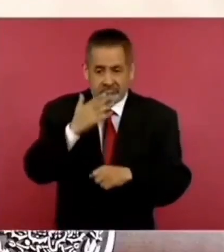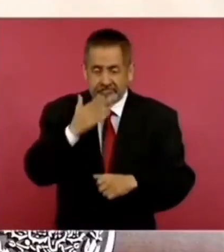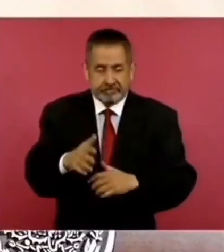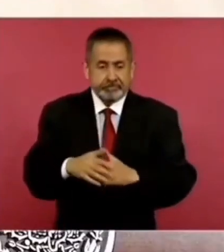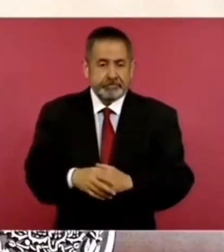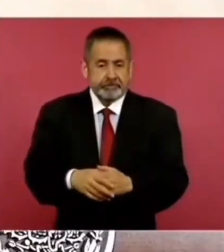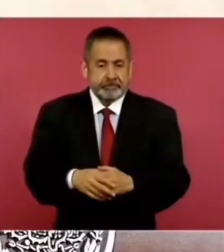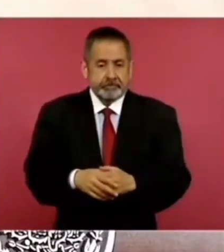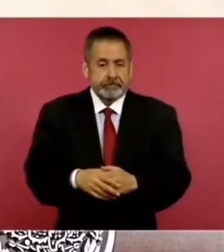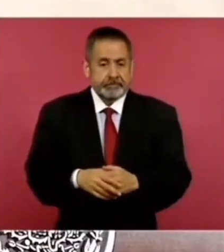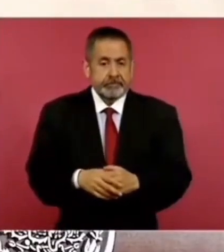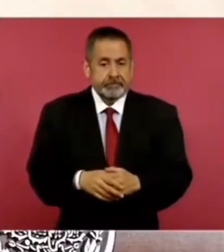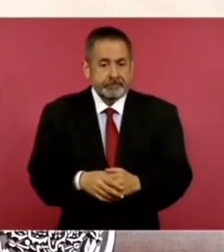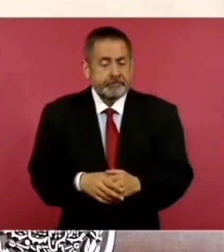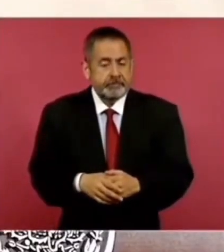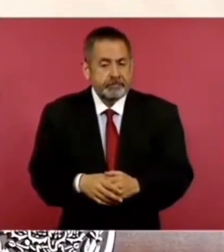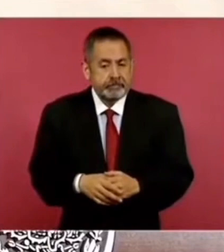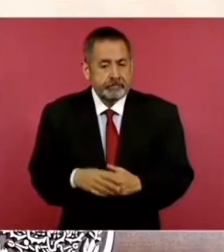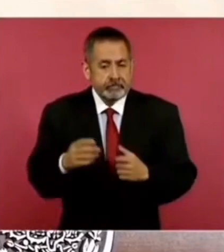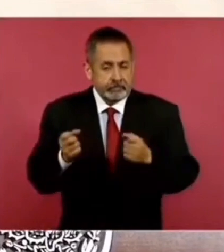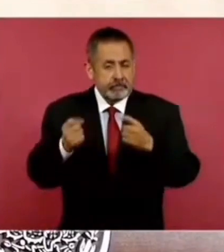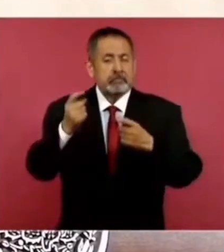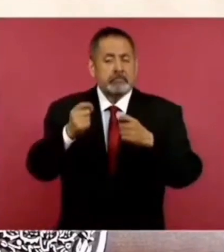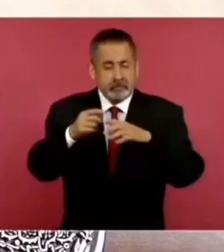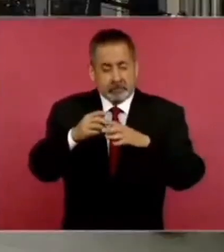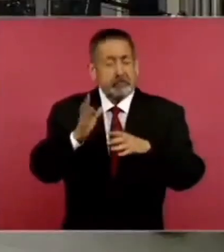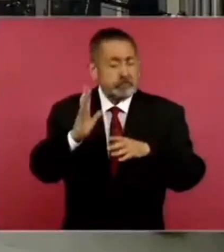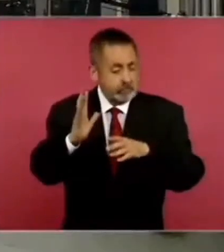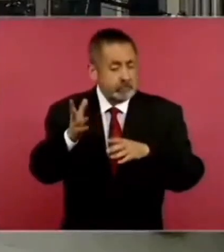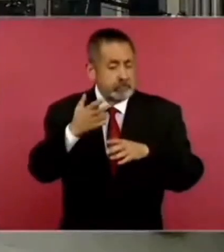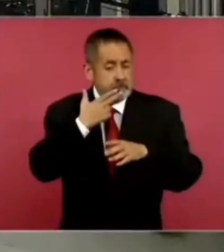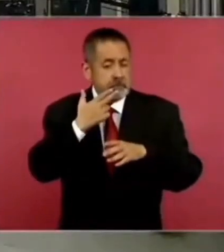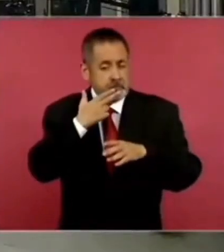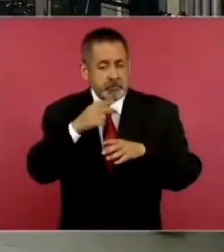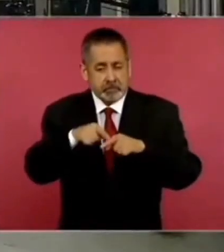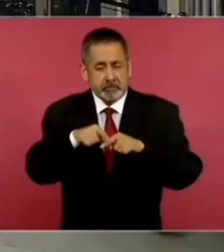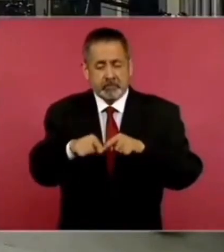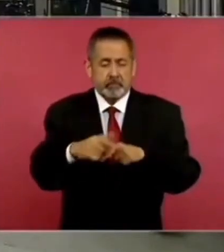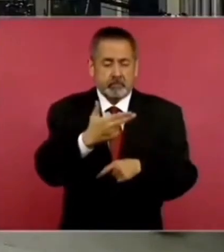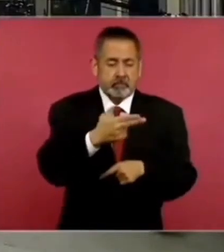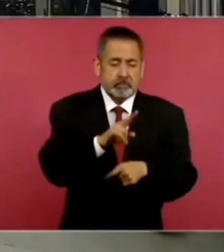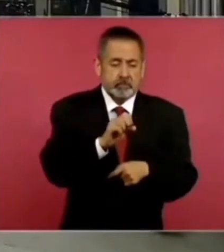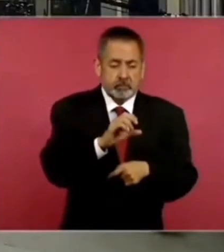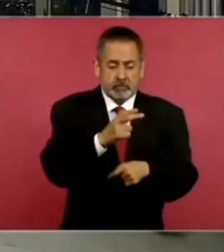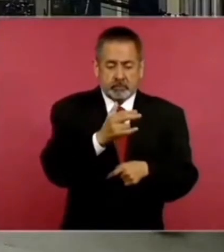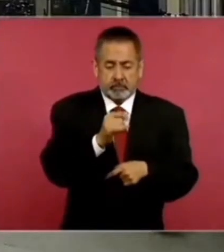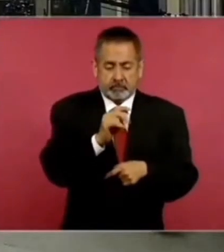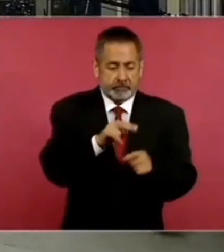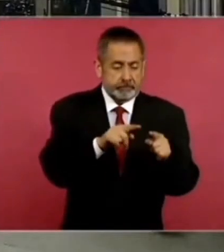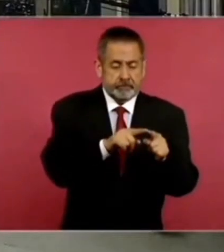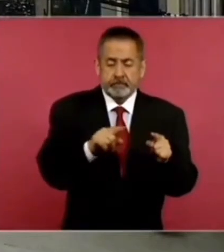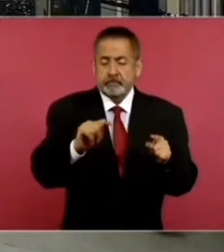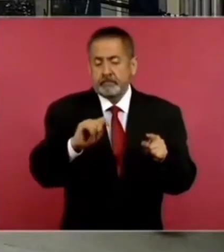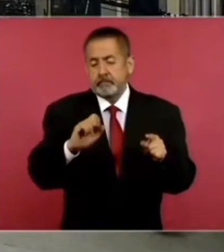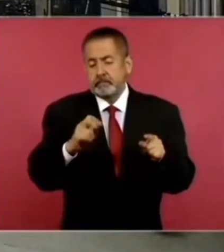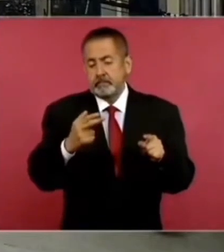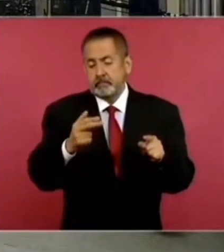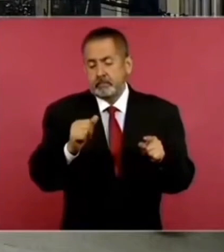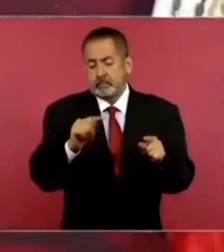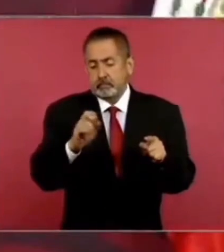algunos que transitan de Juchitán, de Tehuantepec,